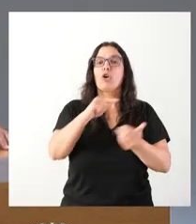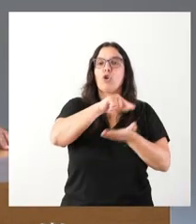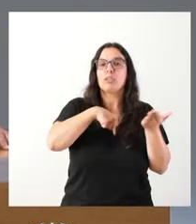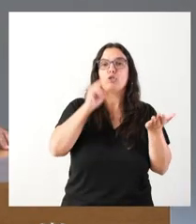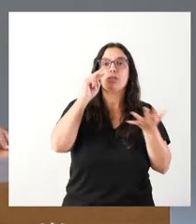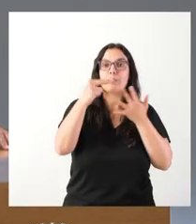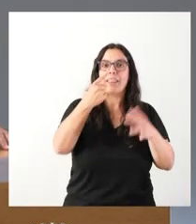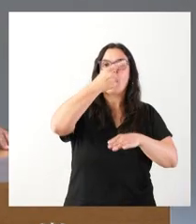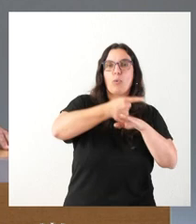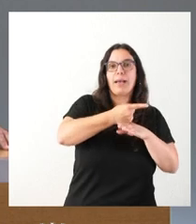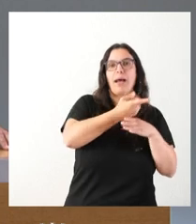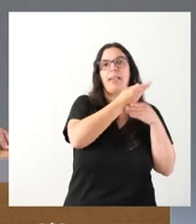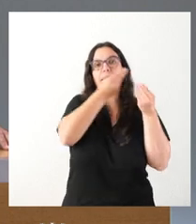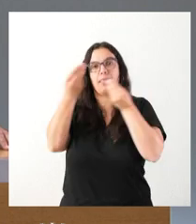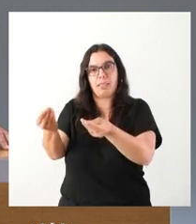SEÑOR PRESIDENTE.